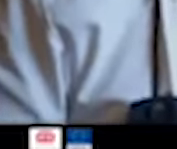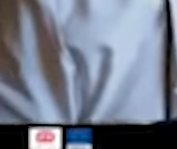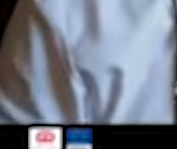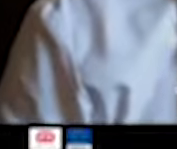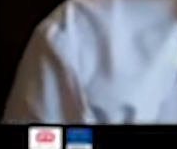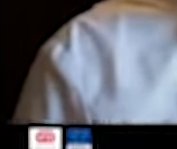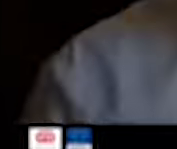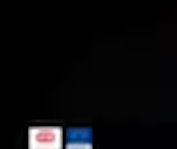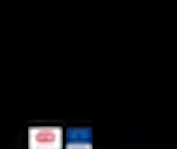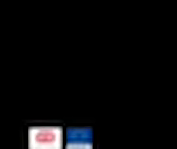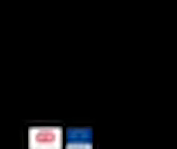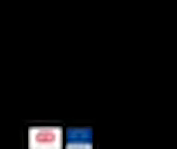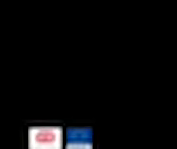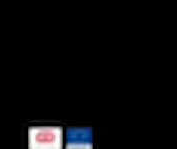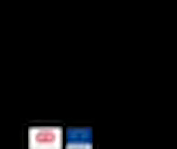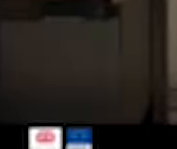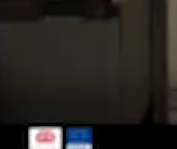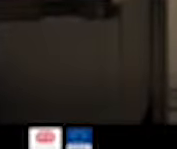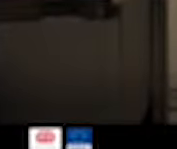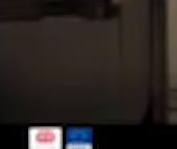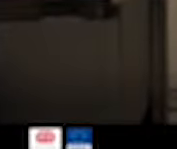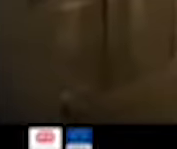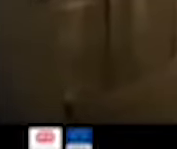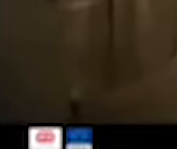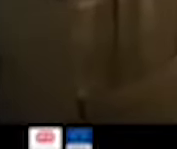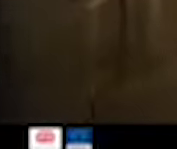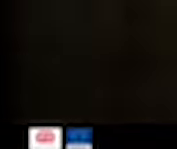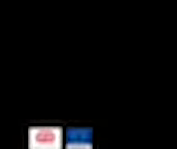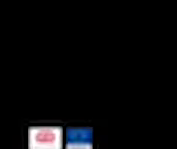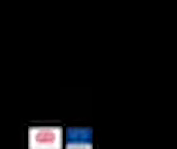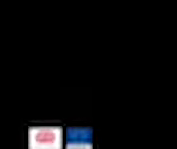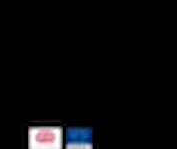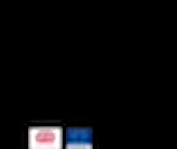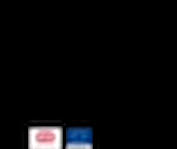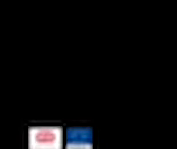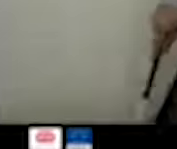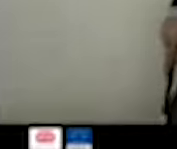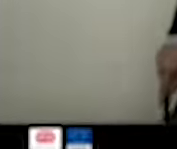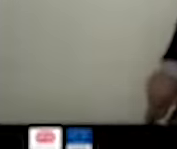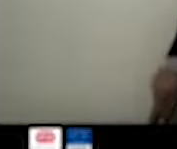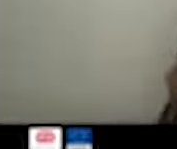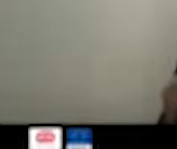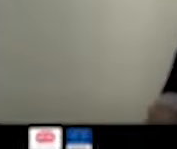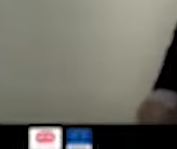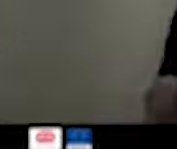¿cómo te llamas? tres directivos de empresa te voy a enseñar van a trabajar un día